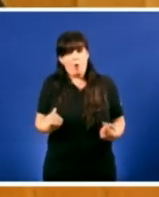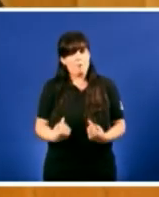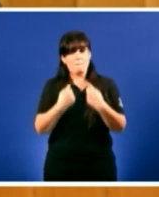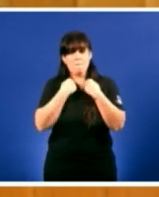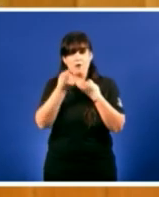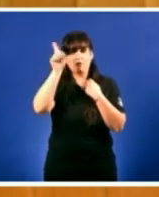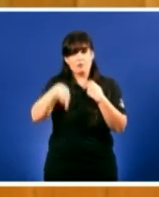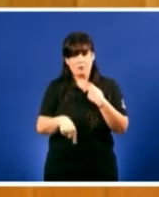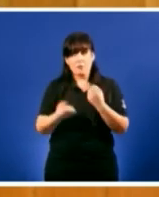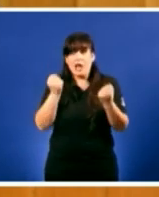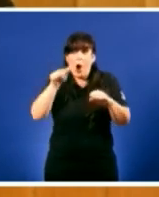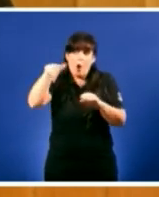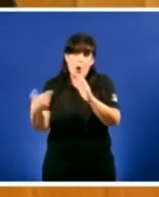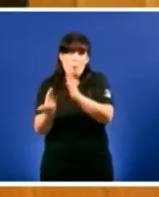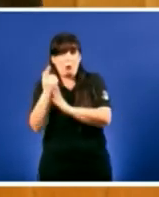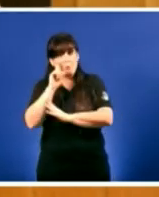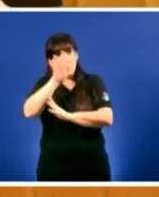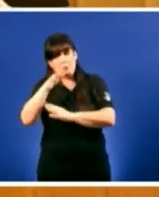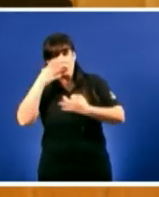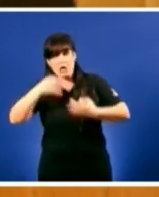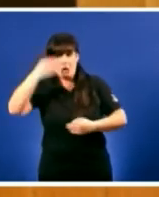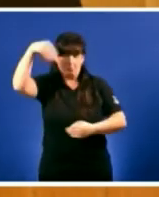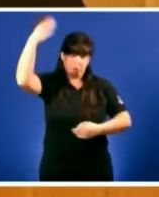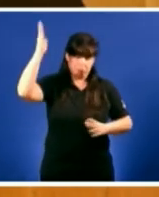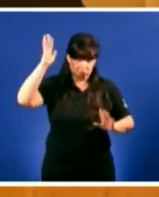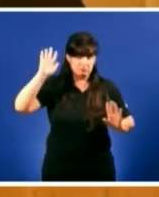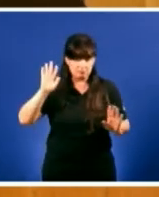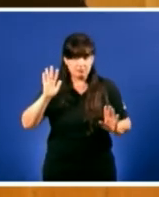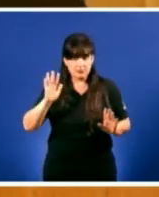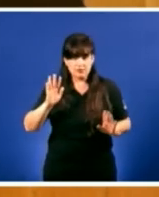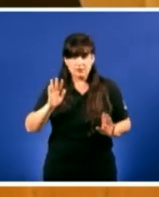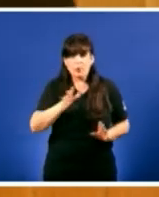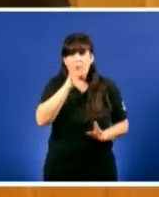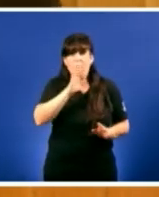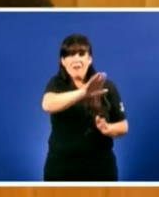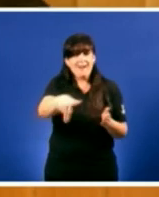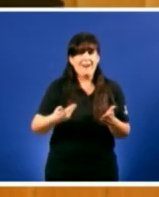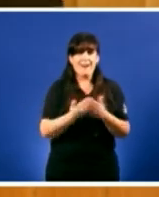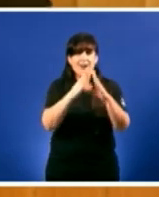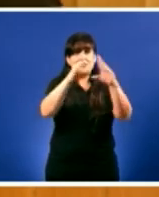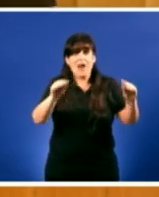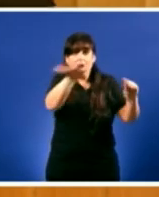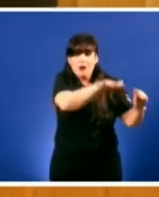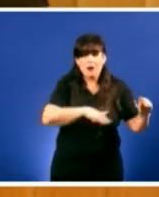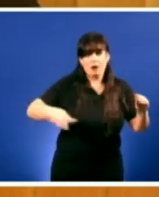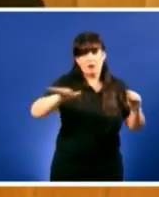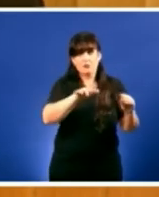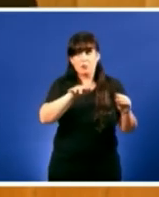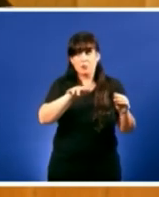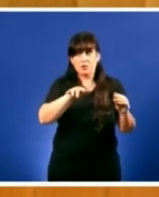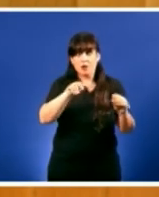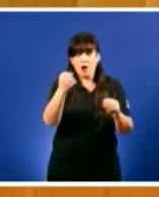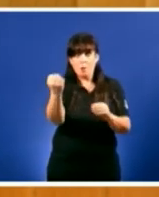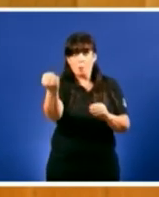maña inventase unha realidade virtual dende que vostede presidente incluso en Andalucía se instalou cinco veces máis